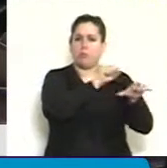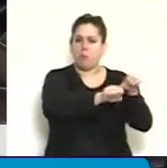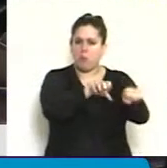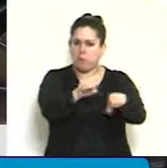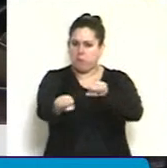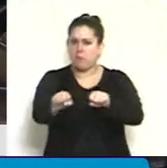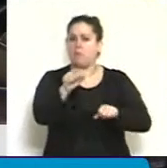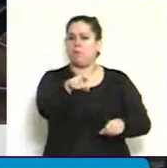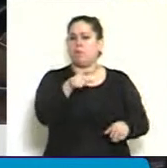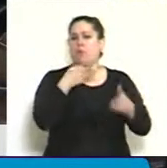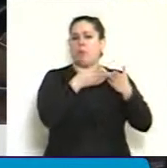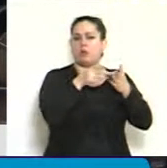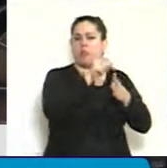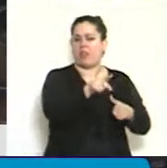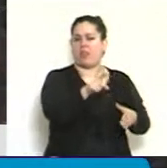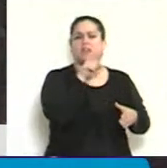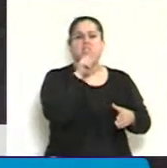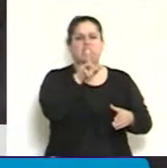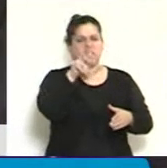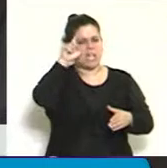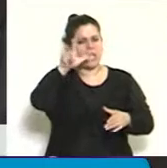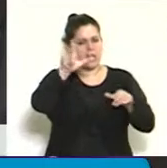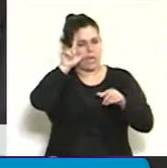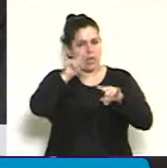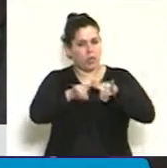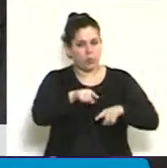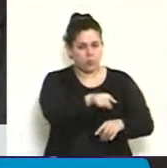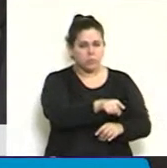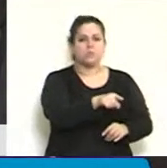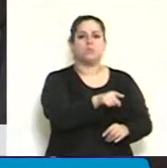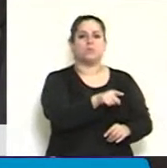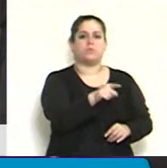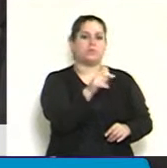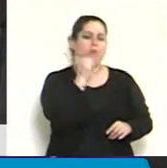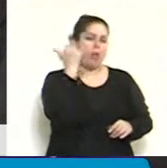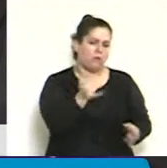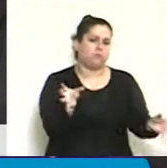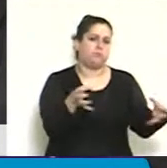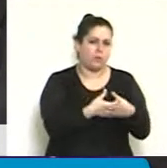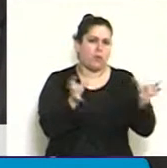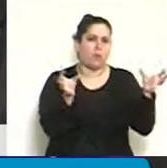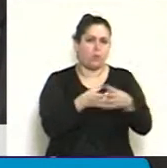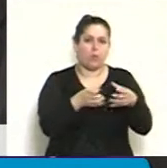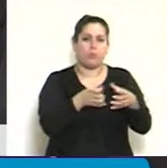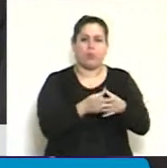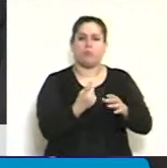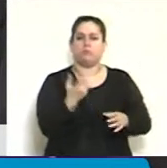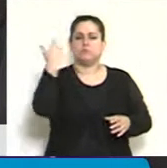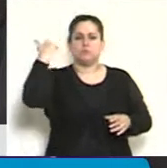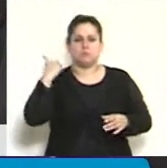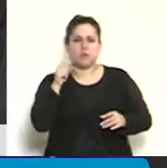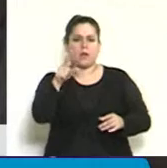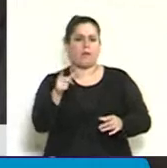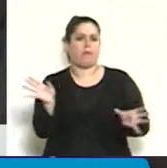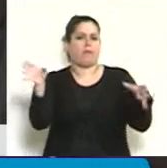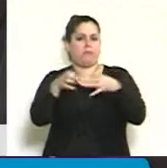aeropuerto de Trelew. La semana que siguió de las varias reuniones de gabinete de las que participaron las primeras líneas del Estado